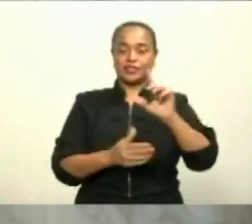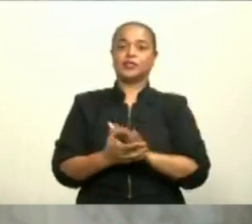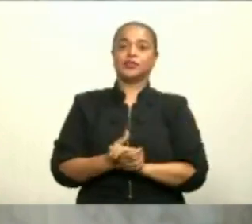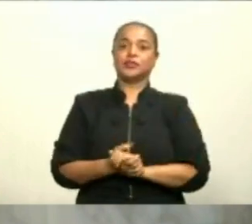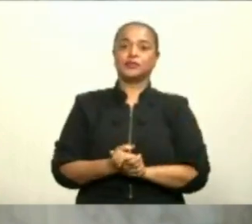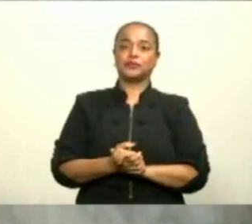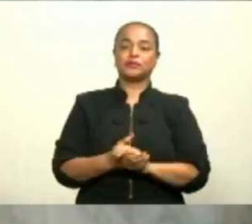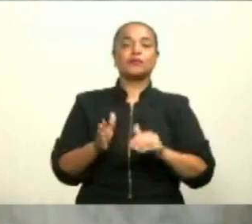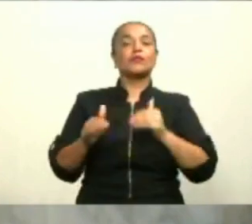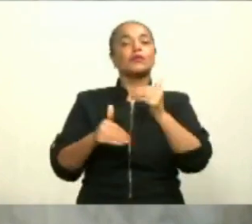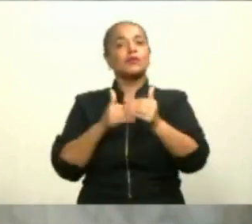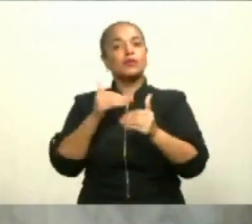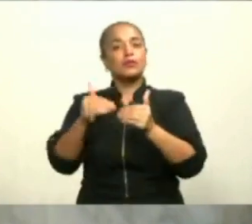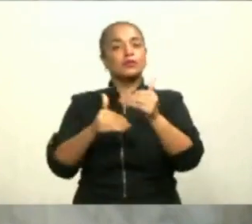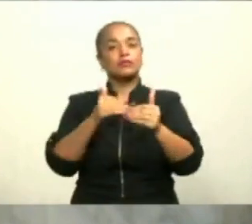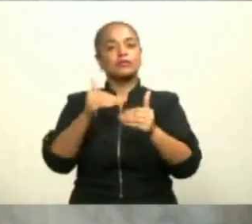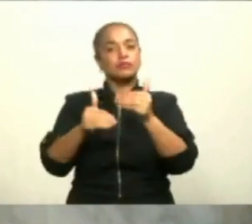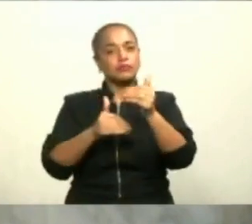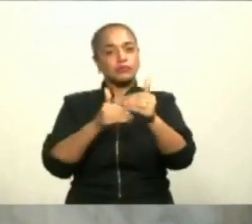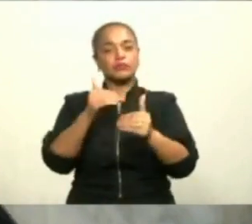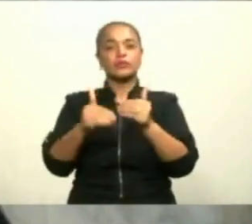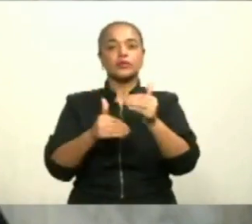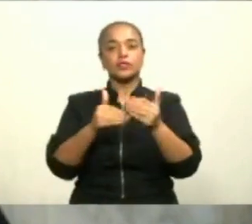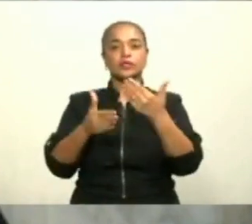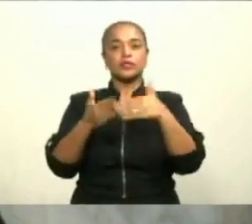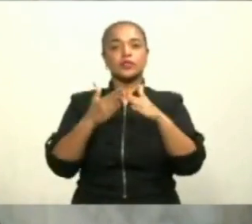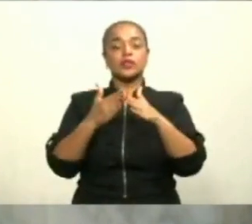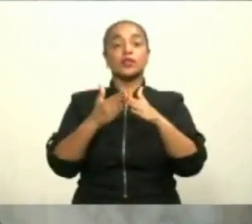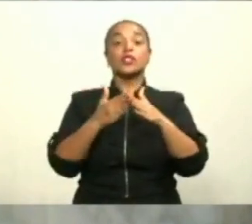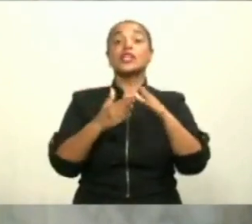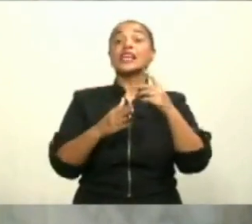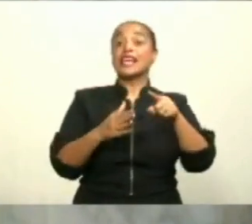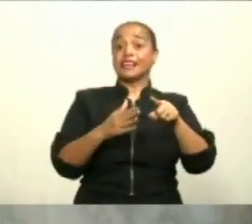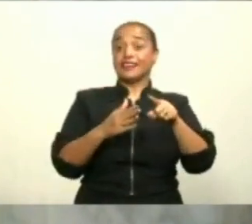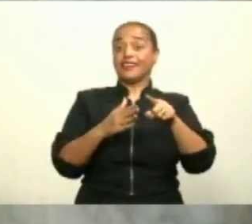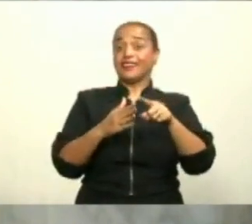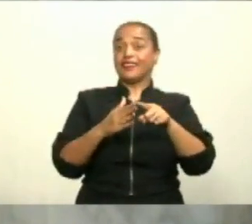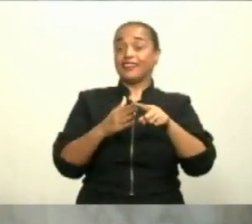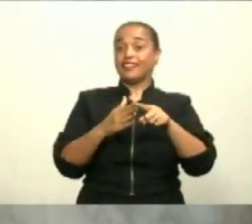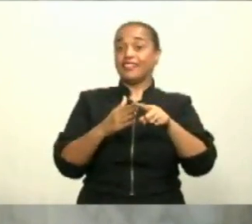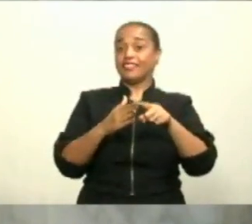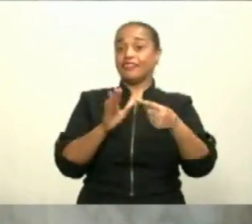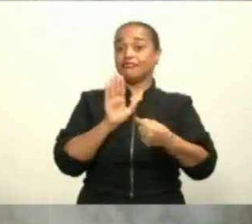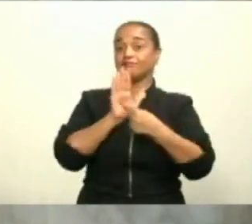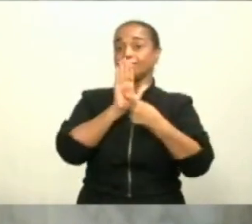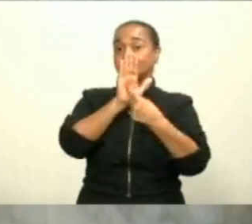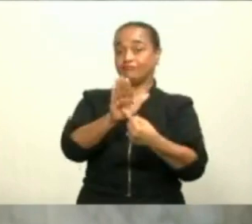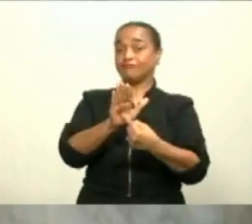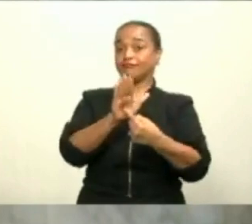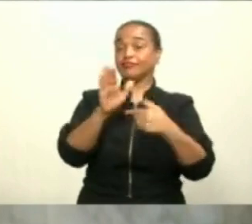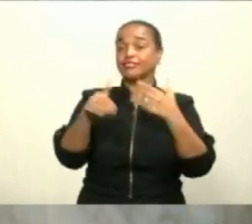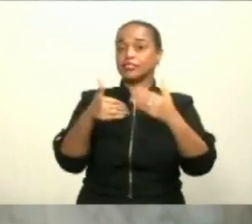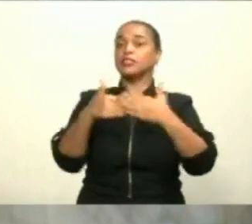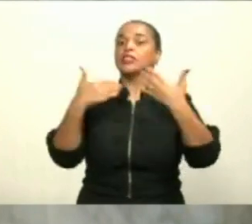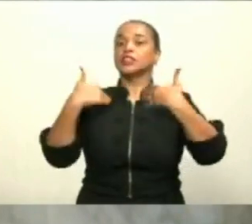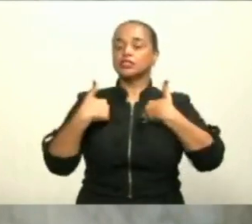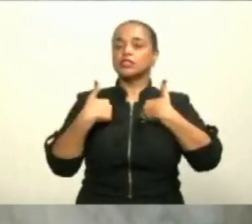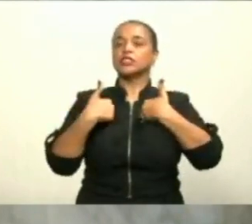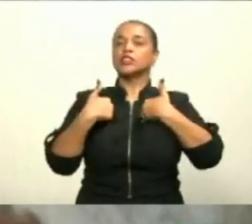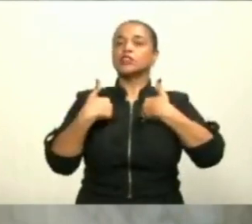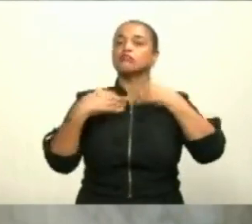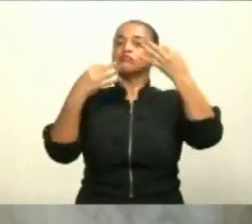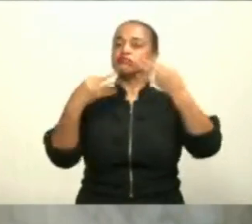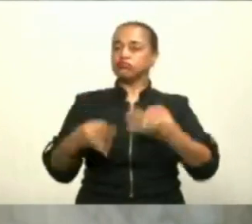en curso y los procesos regulatorios. Los ensayos clínicos en curso determinarán la seguridad y respuesta